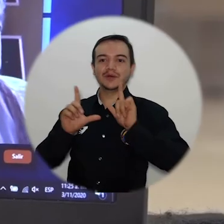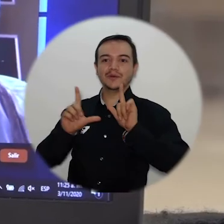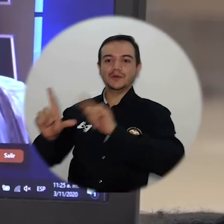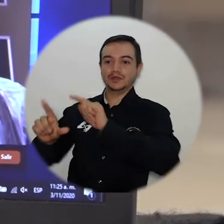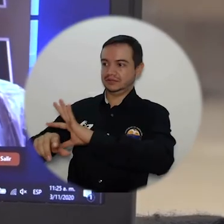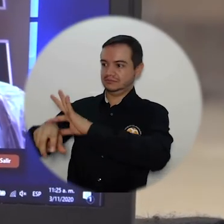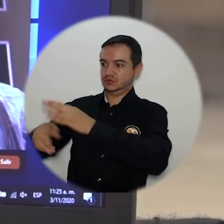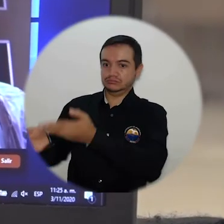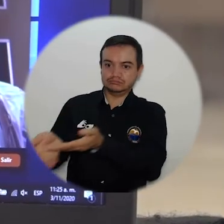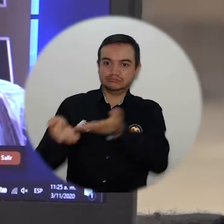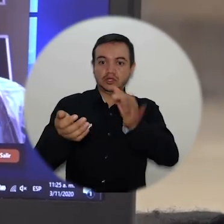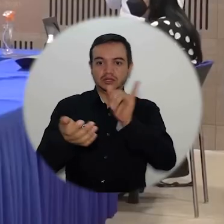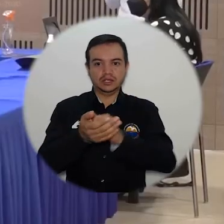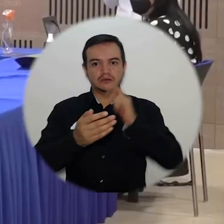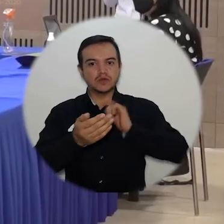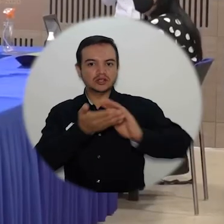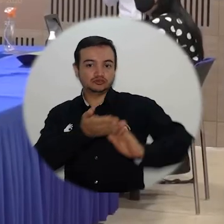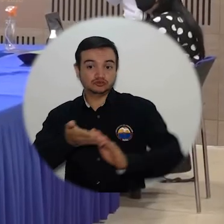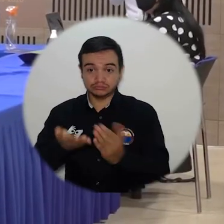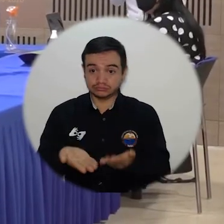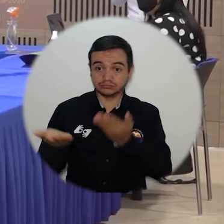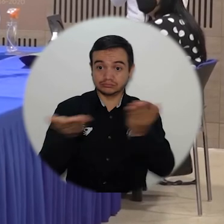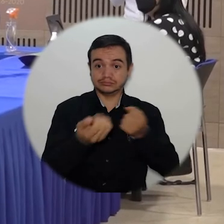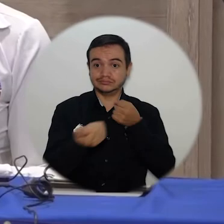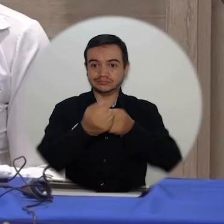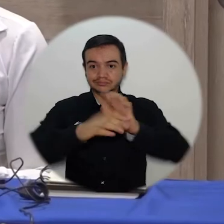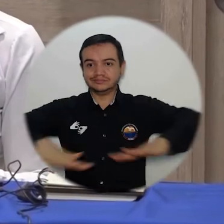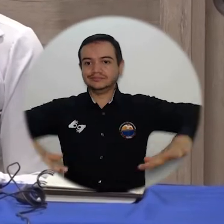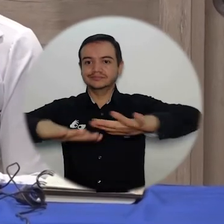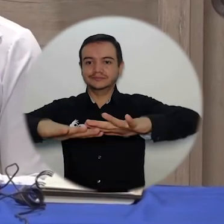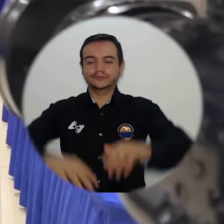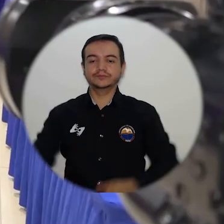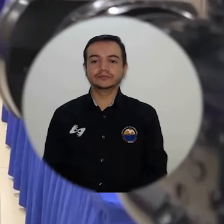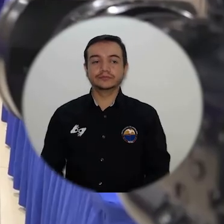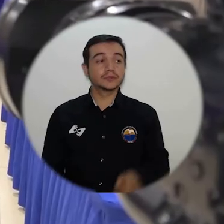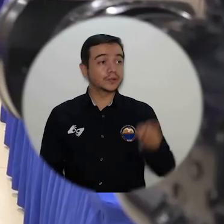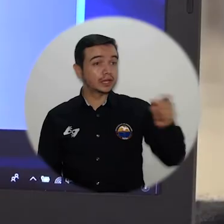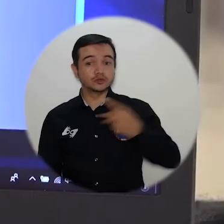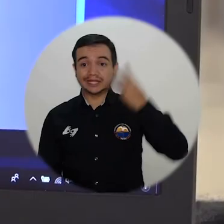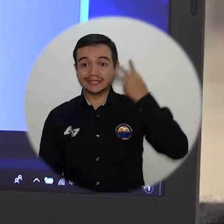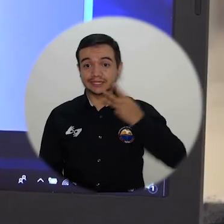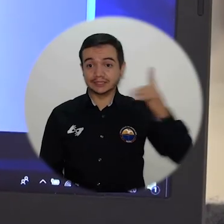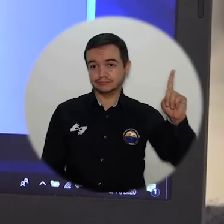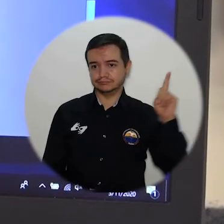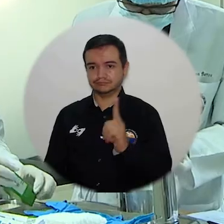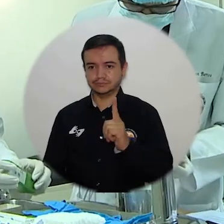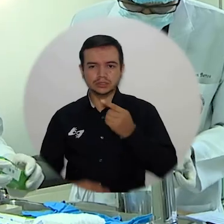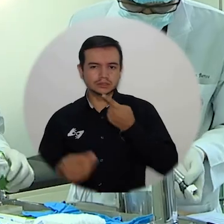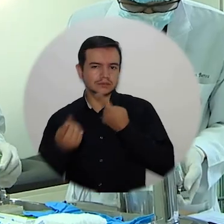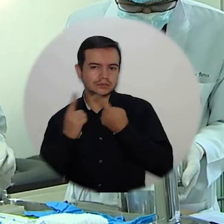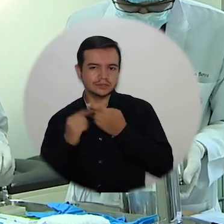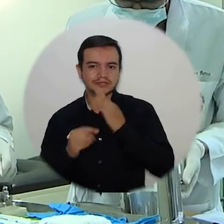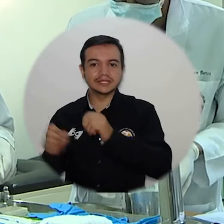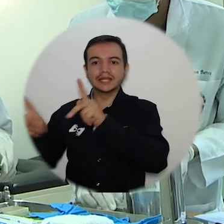donde se desarrolló de manera virtual un exitoso proceso de evaluación para la acreditación por alta calidad del programa de medicina. De la